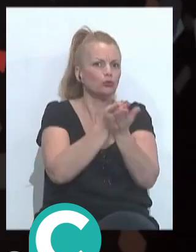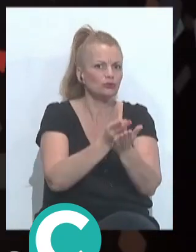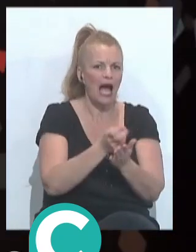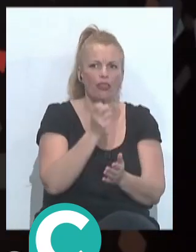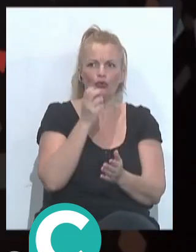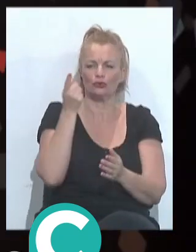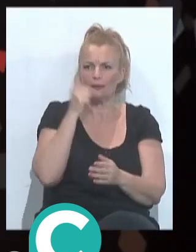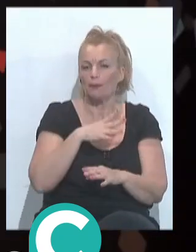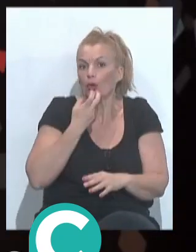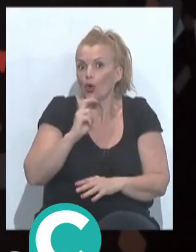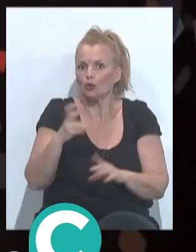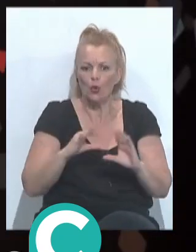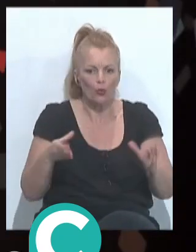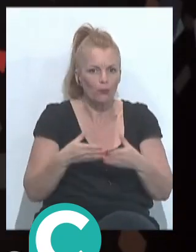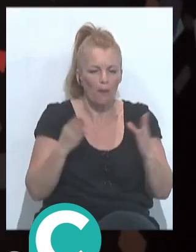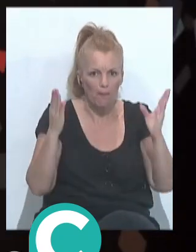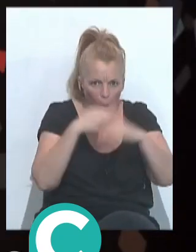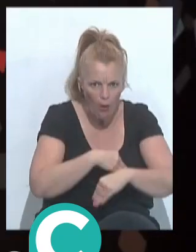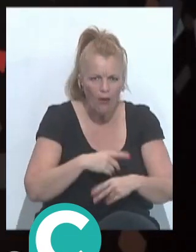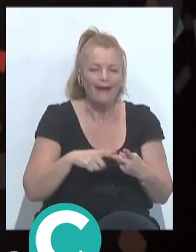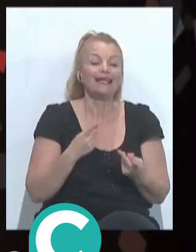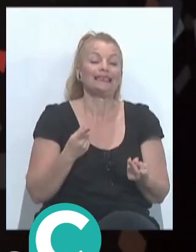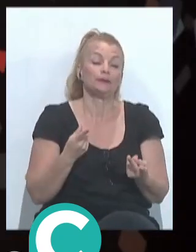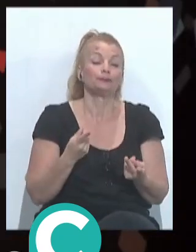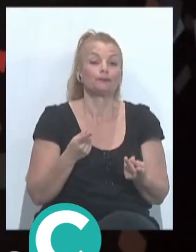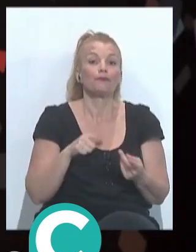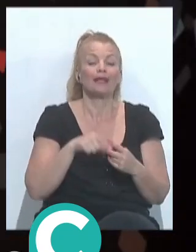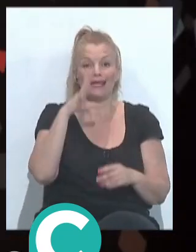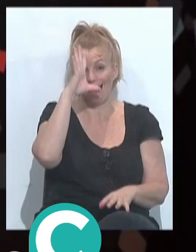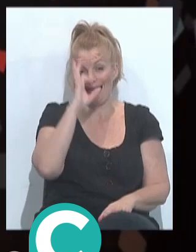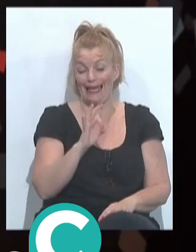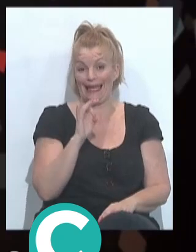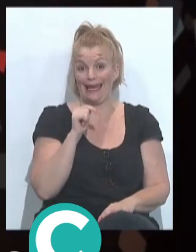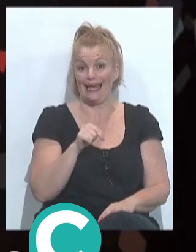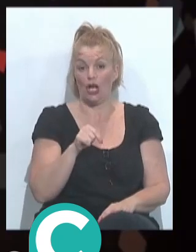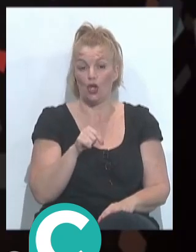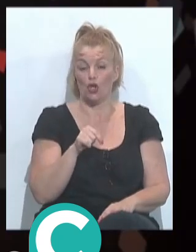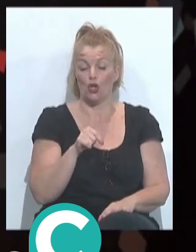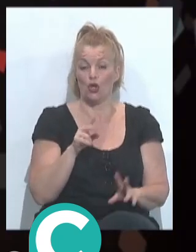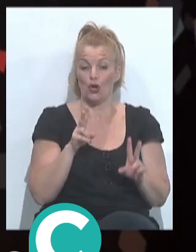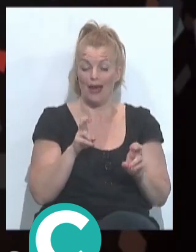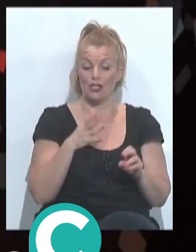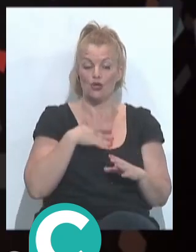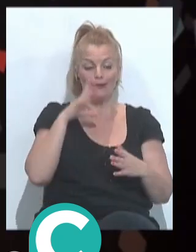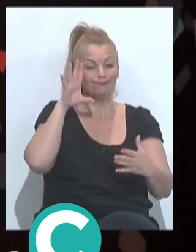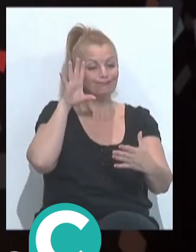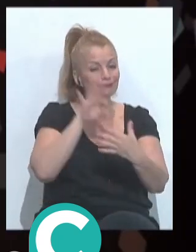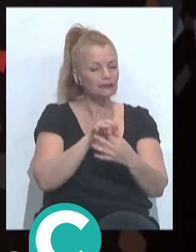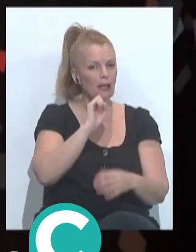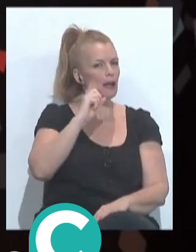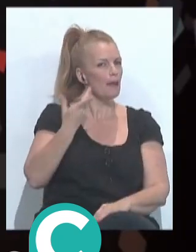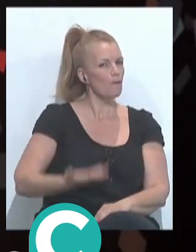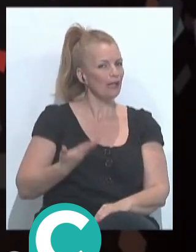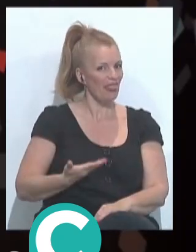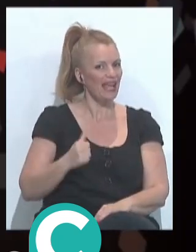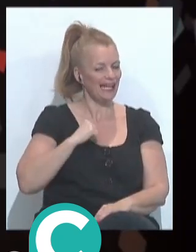por otro tipo, a mejor, De agrupación. Pero, bueno, creo que en esta, sobre todo me creo referir a la importancia que